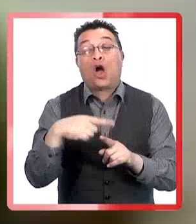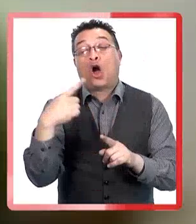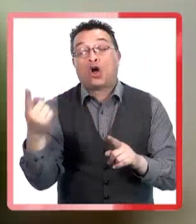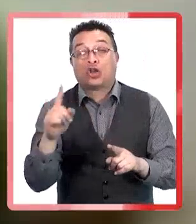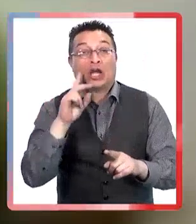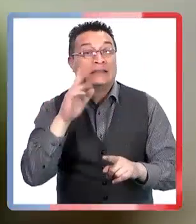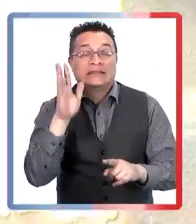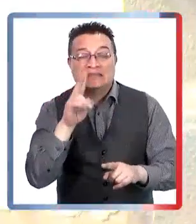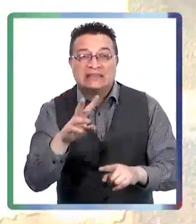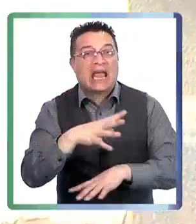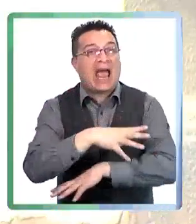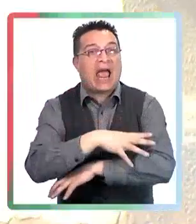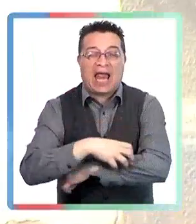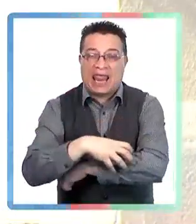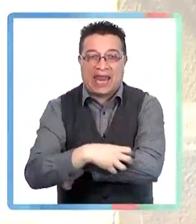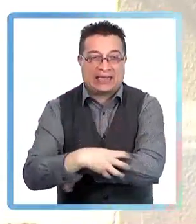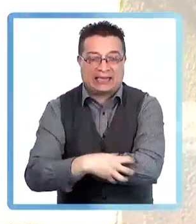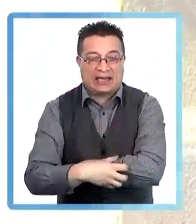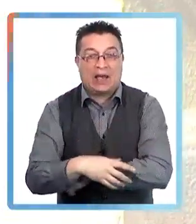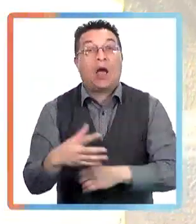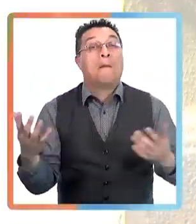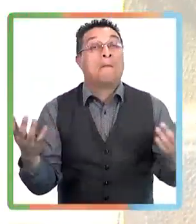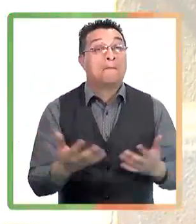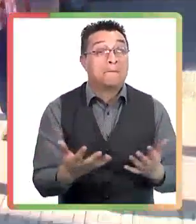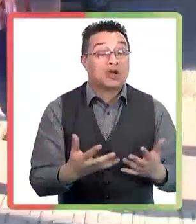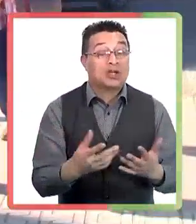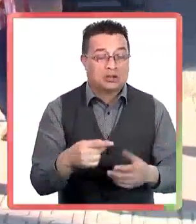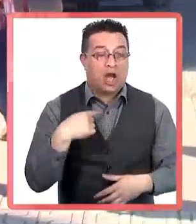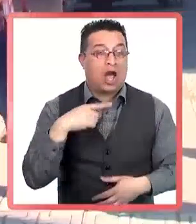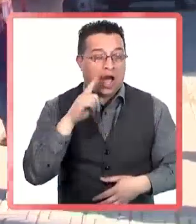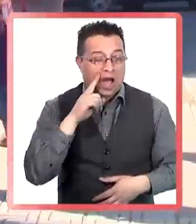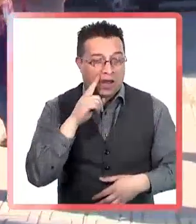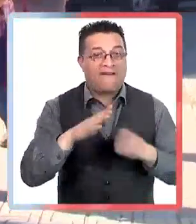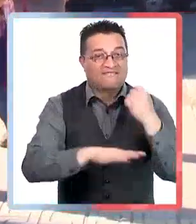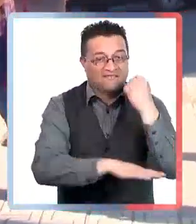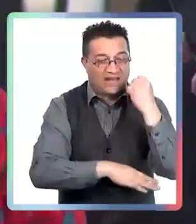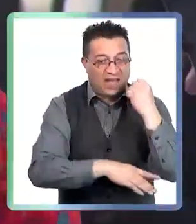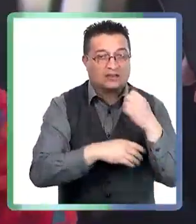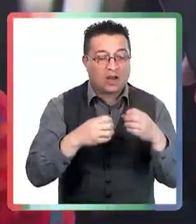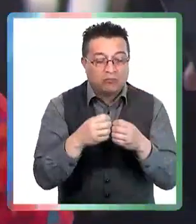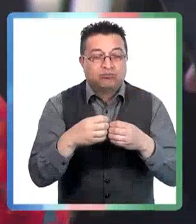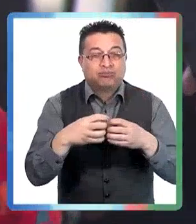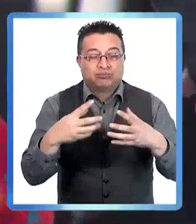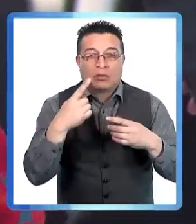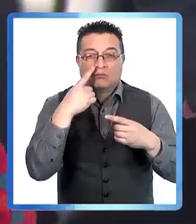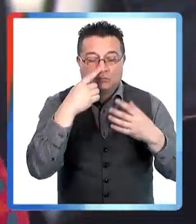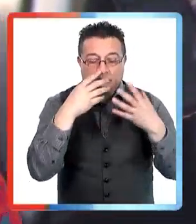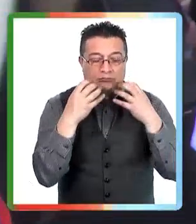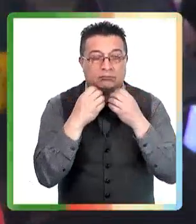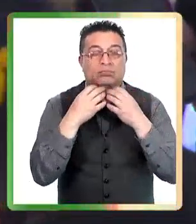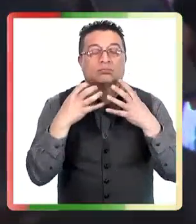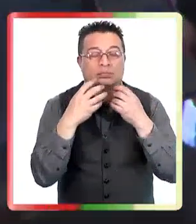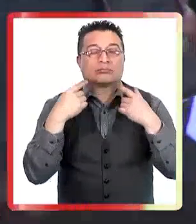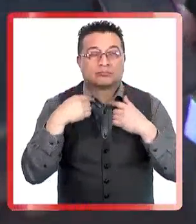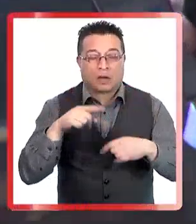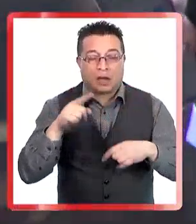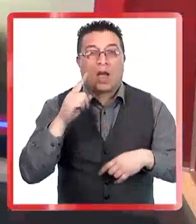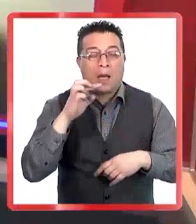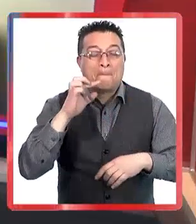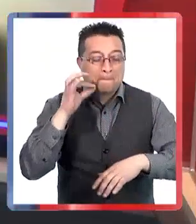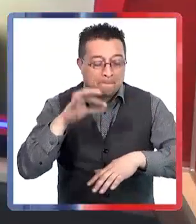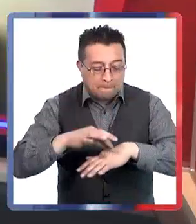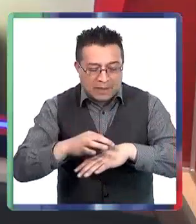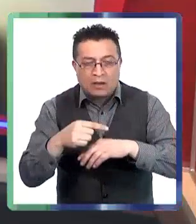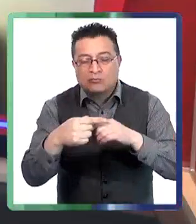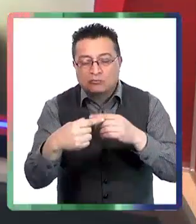el niño no alérgico. ¿Por qué? Porque por la alergia tiene de base inflamada su mucosa de distintos tipos, la piel,